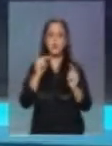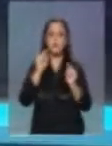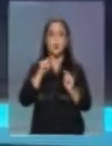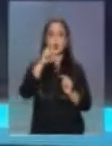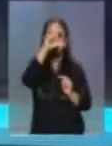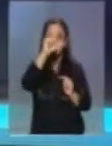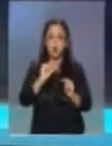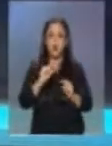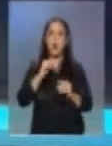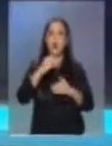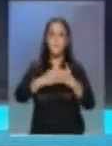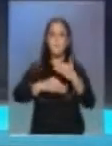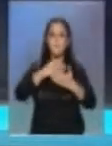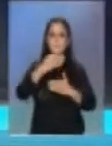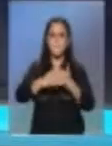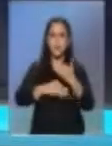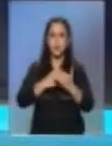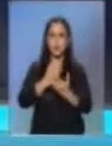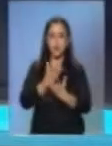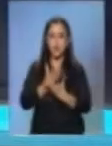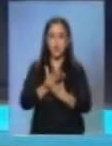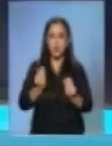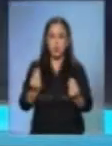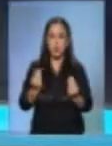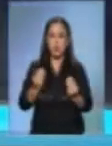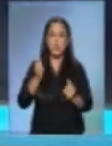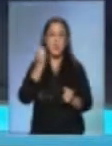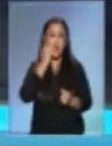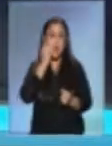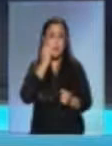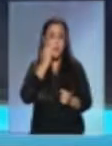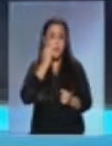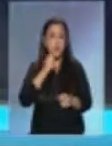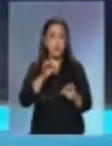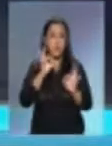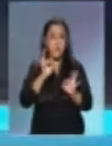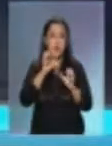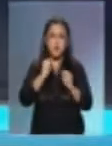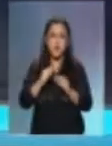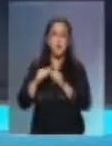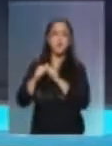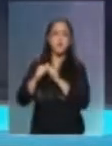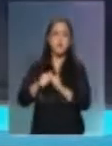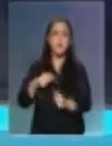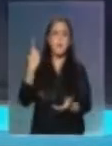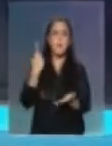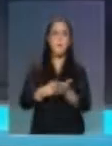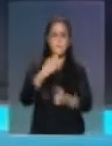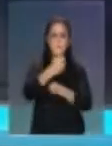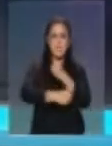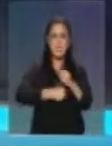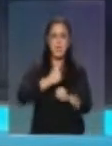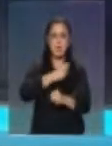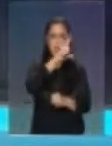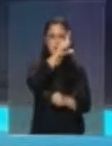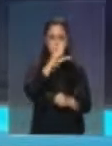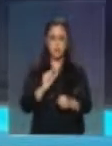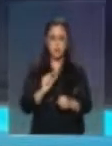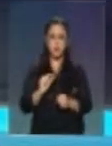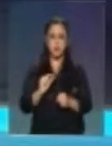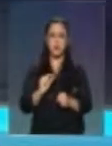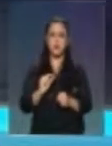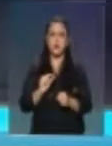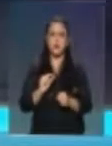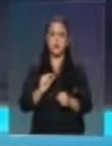un proceso de degradación que en el plástico tradicional puede demorar mil años. Reducir el impacto de los